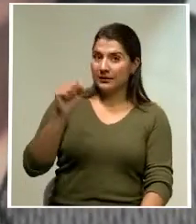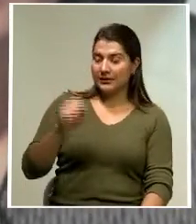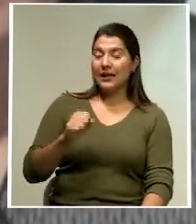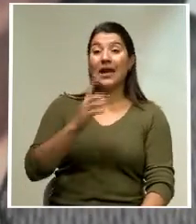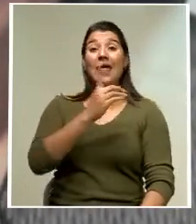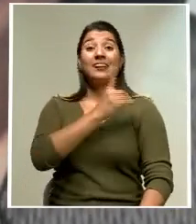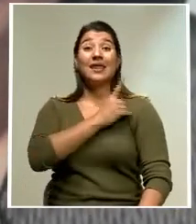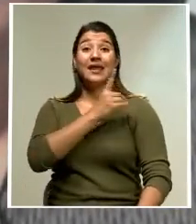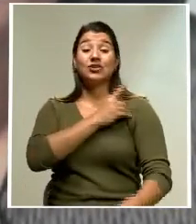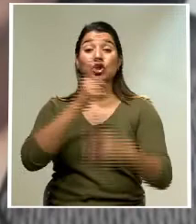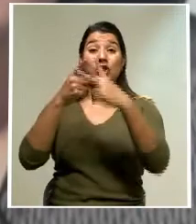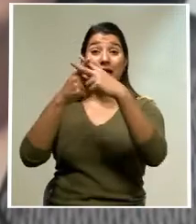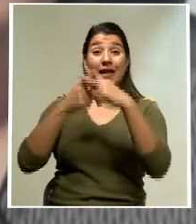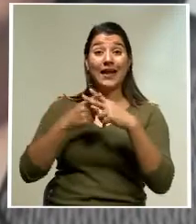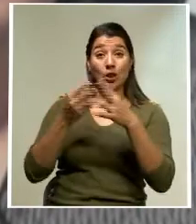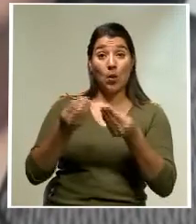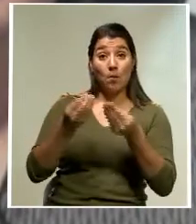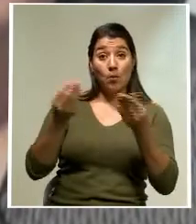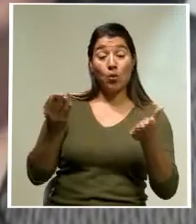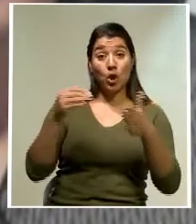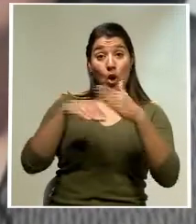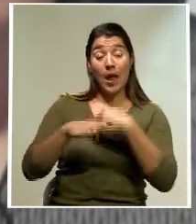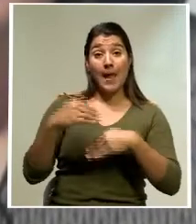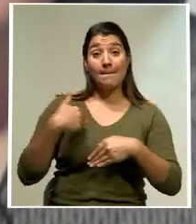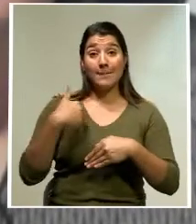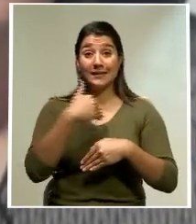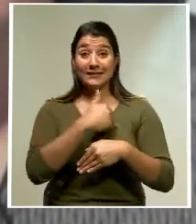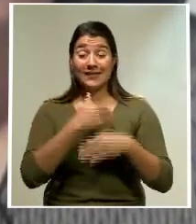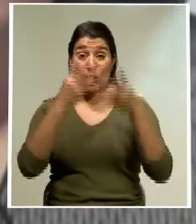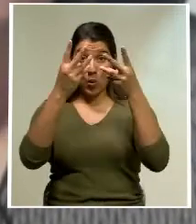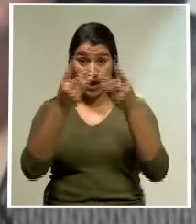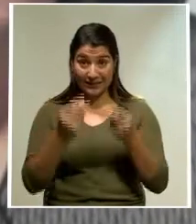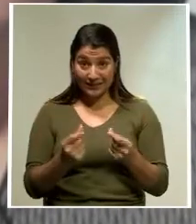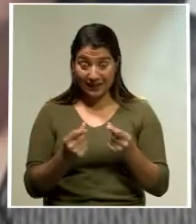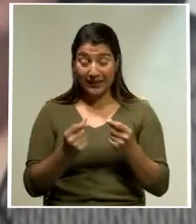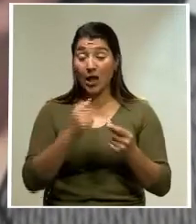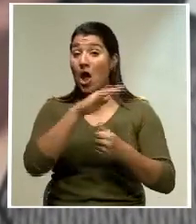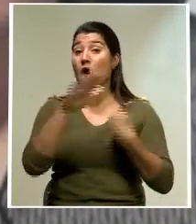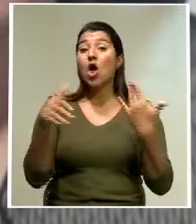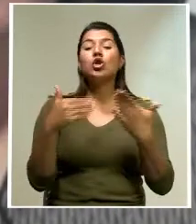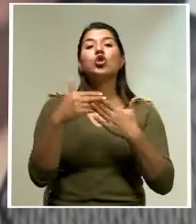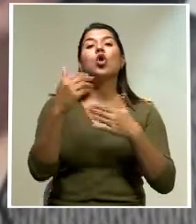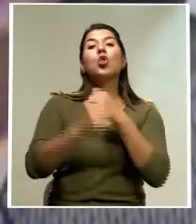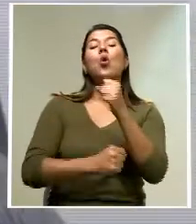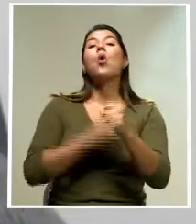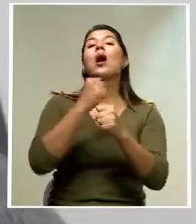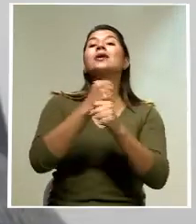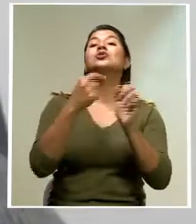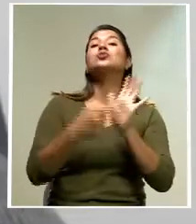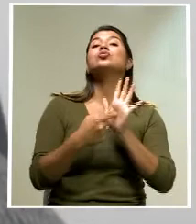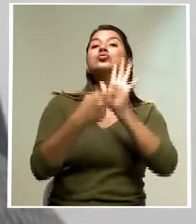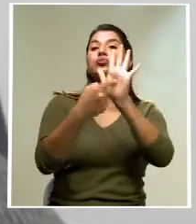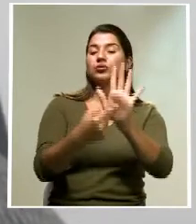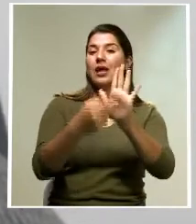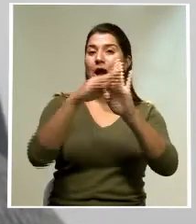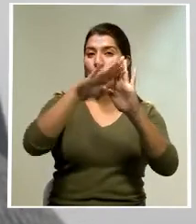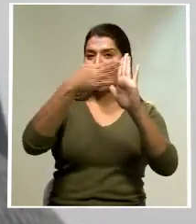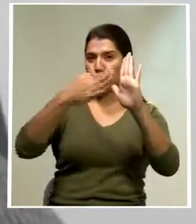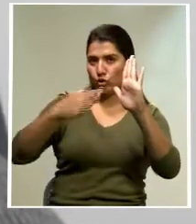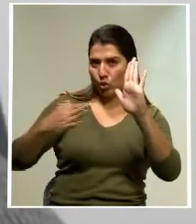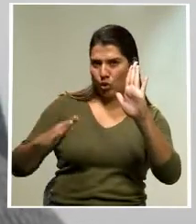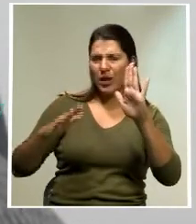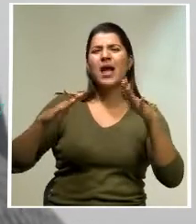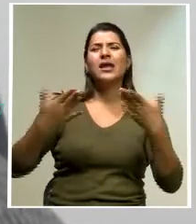Dirección de Crédito Público del Ministerio de Hacienda presenta todos los años a la Contraloría General un informe sobre la